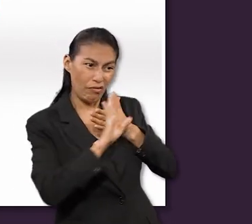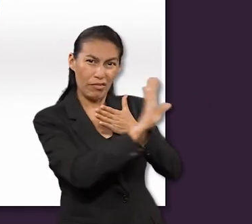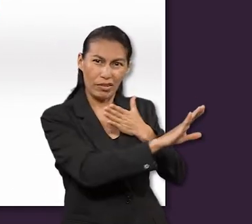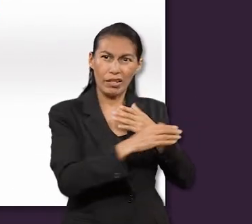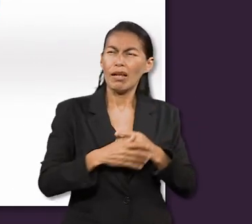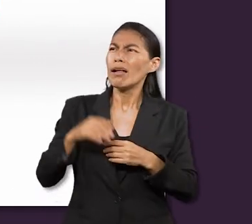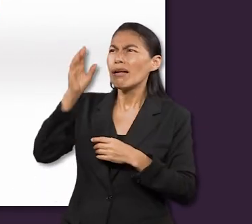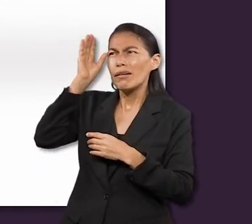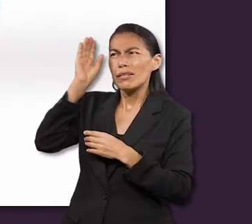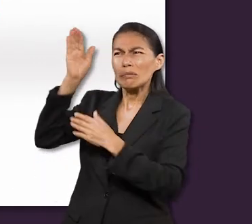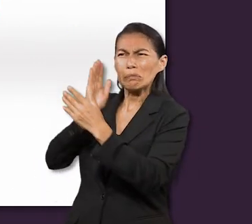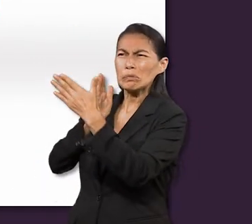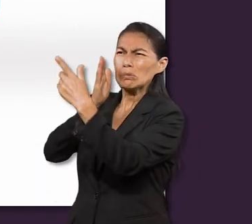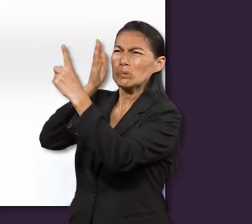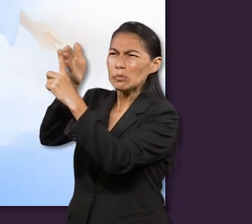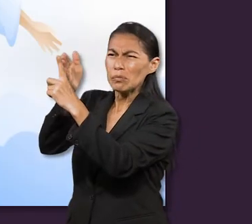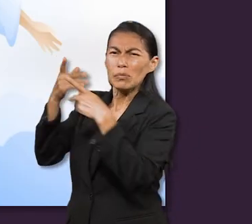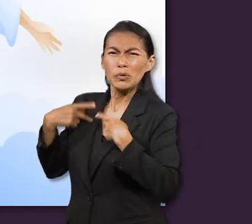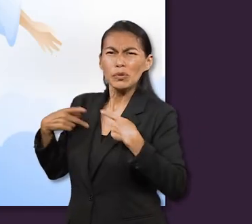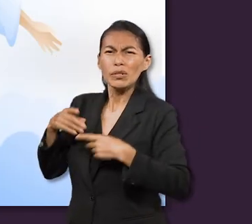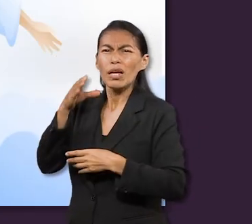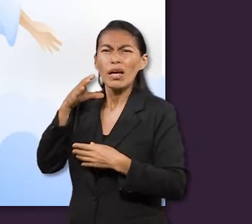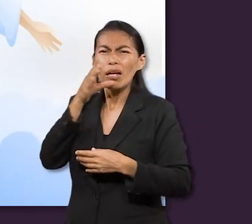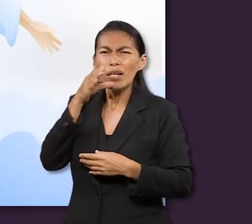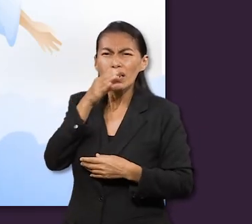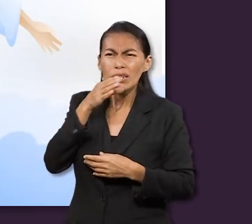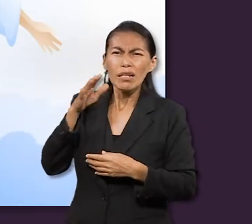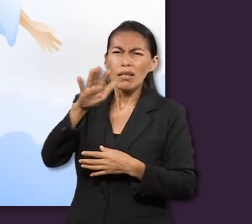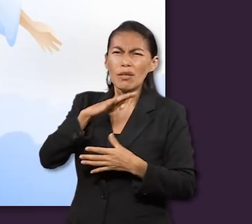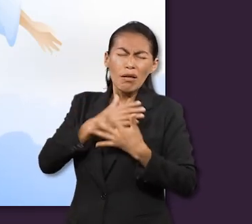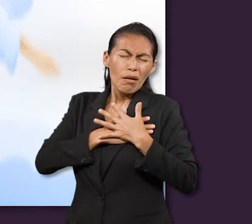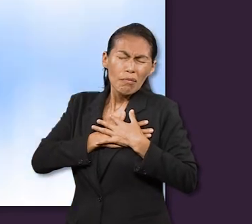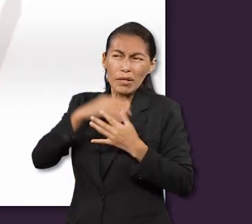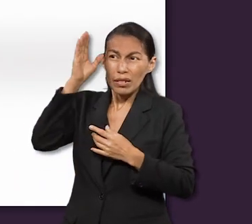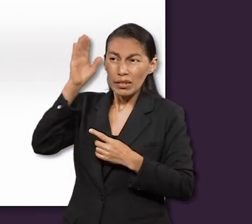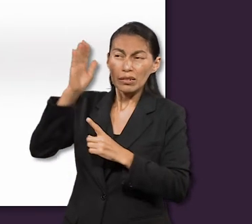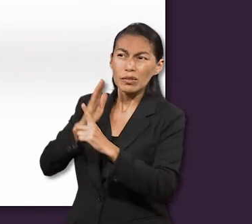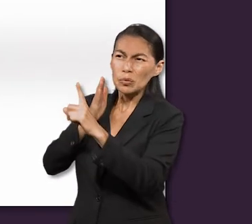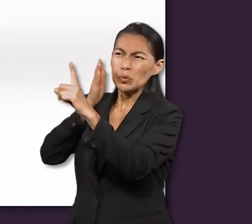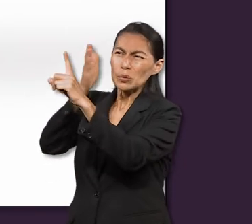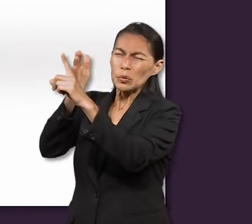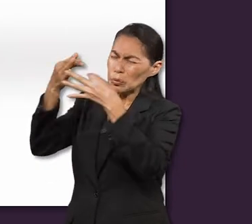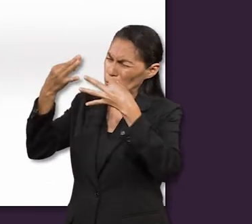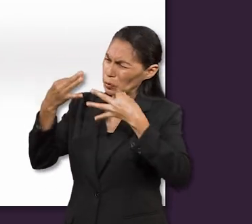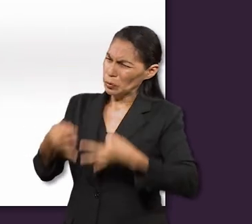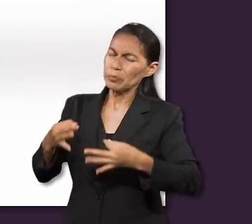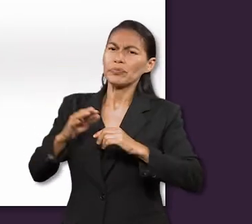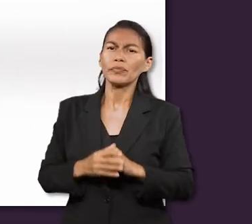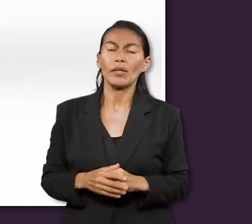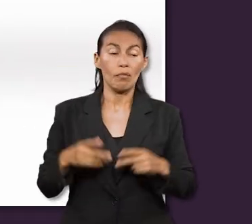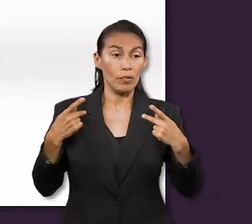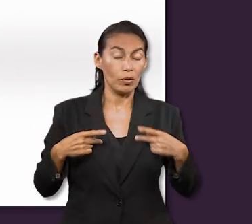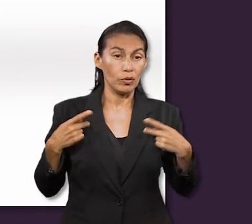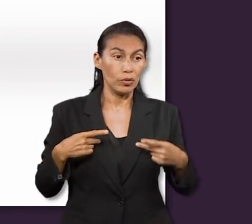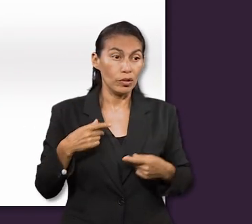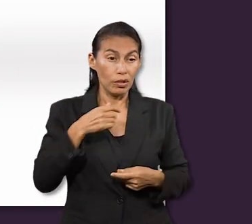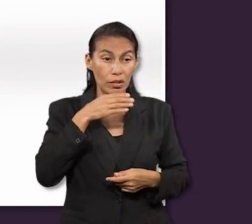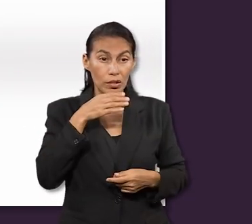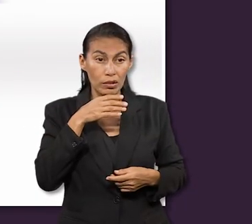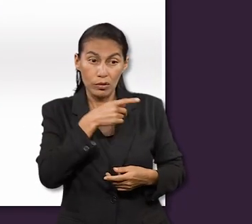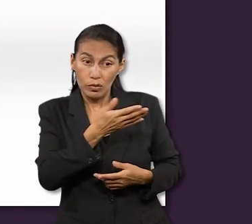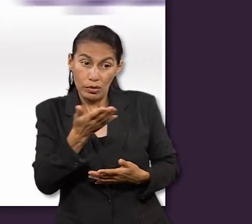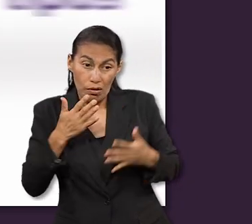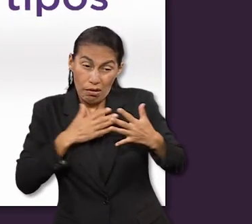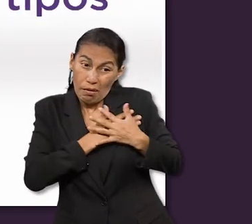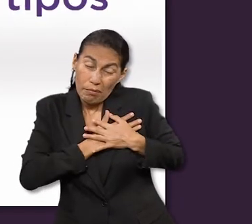esencia y el gozo de nuestra vida es Cristo y su salvación. Como mayordomos de nuestra espiritualidad, debemos aprender